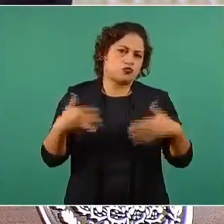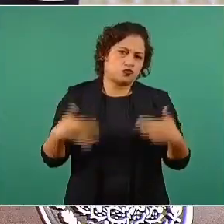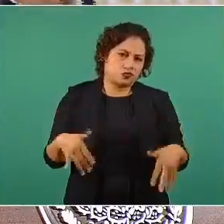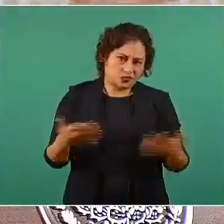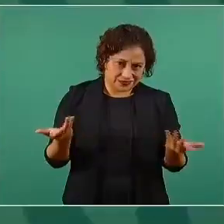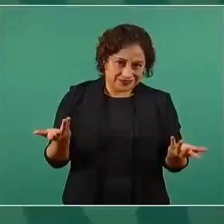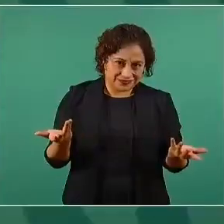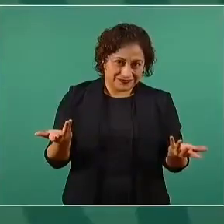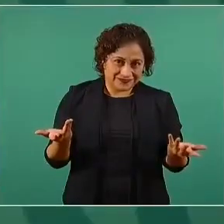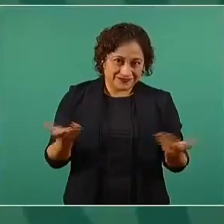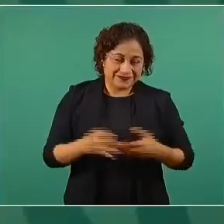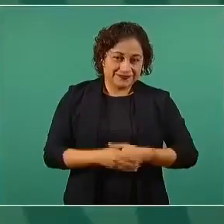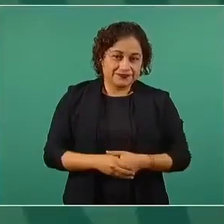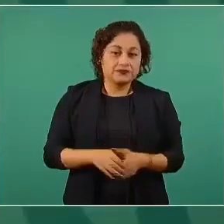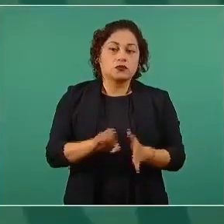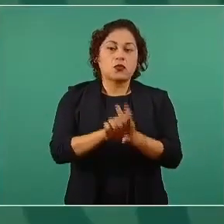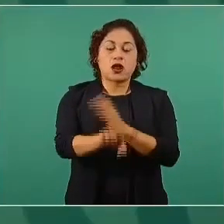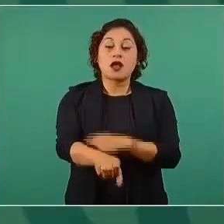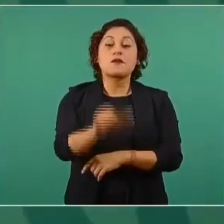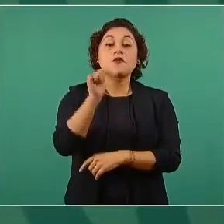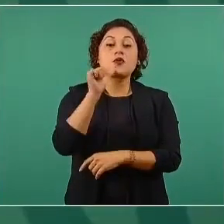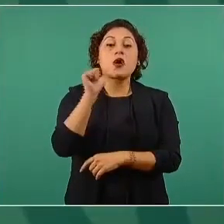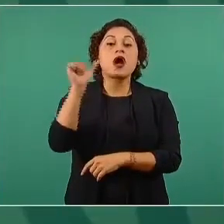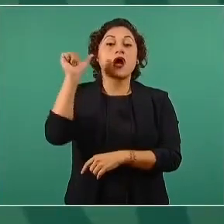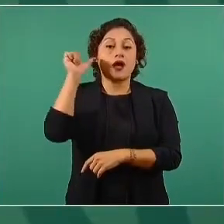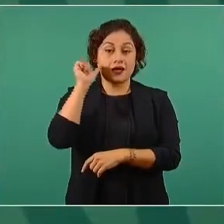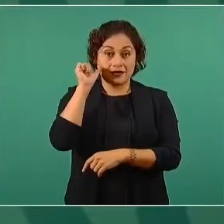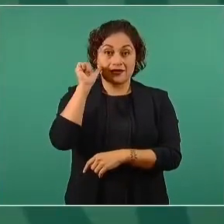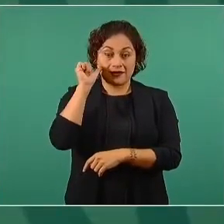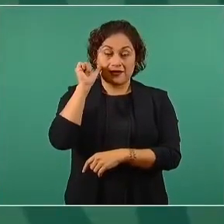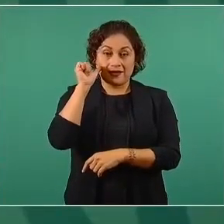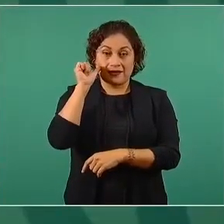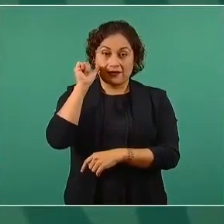ayer decidimos